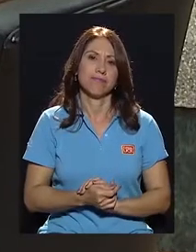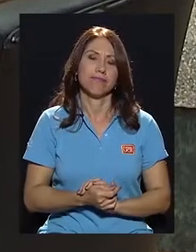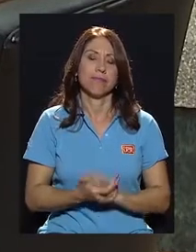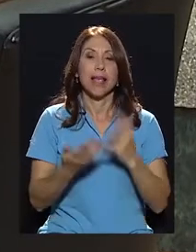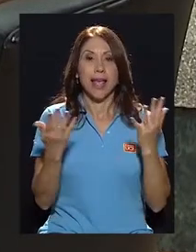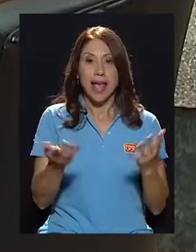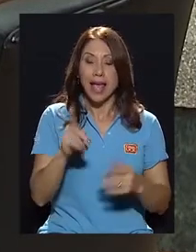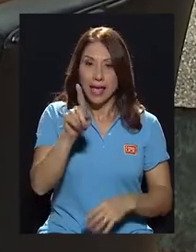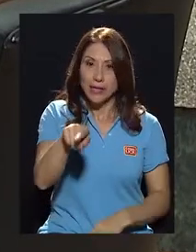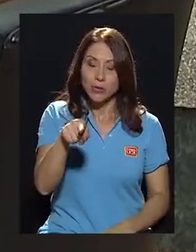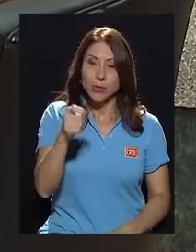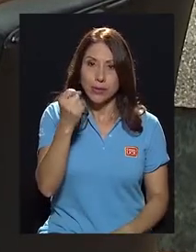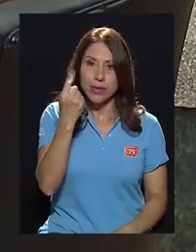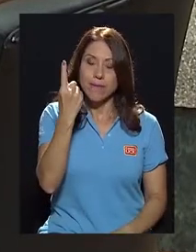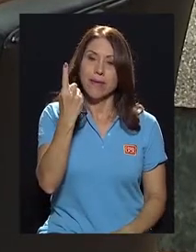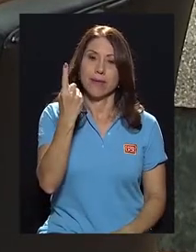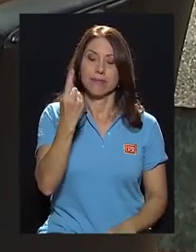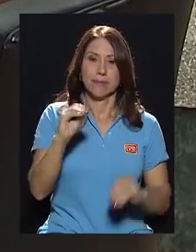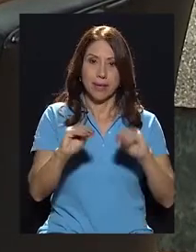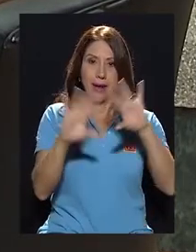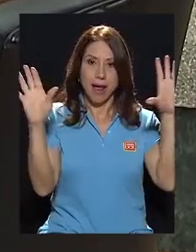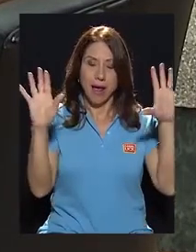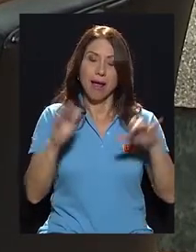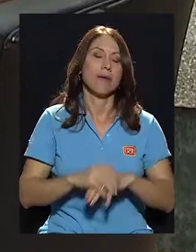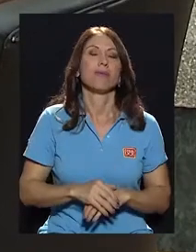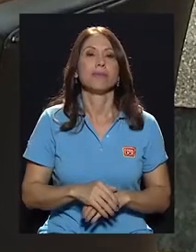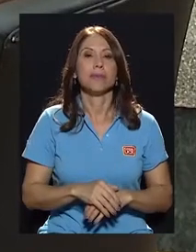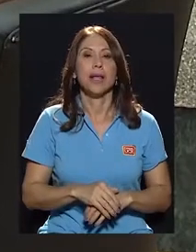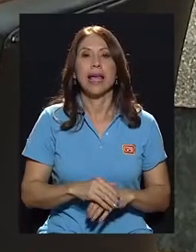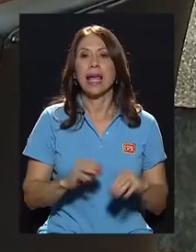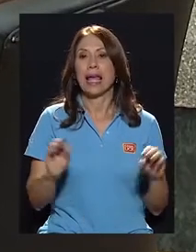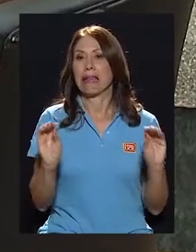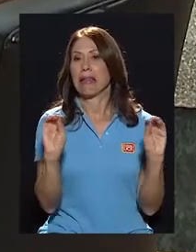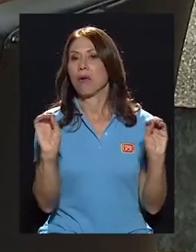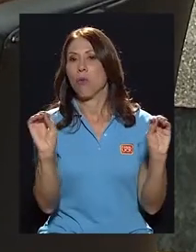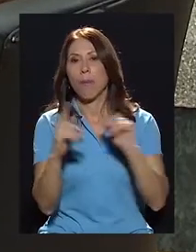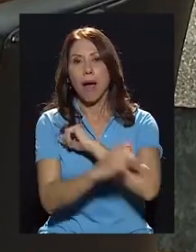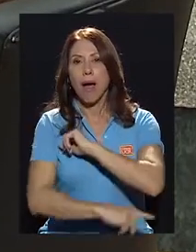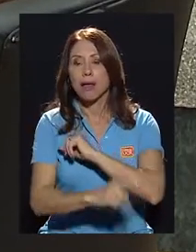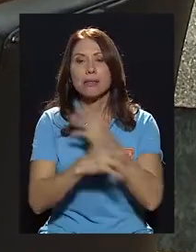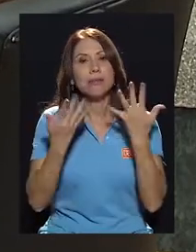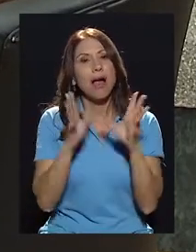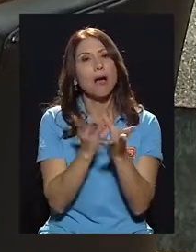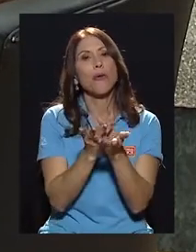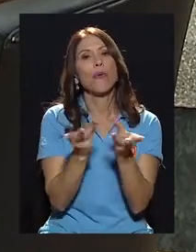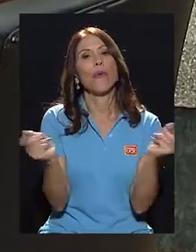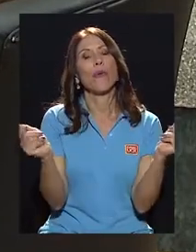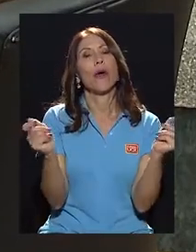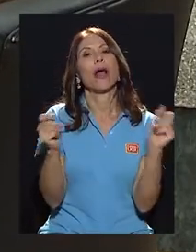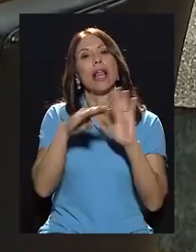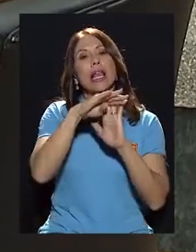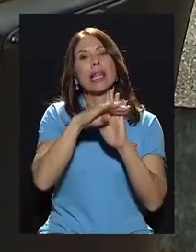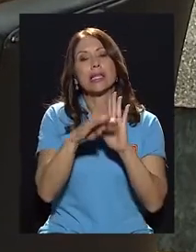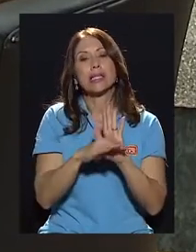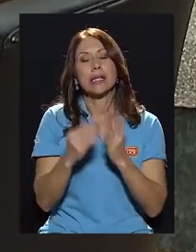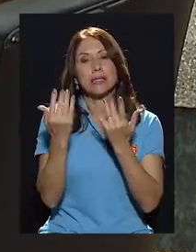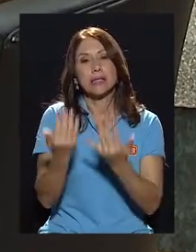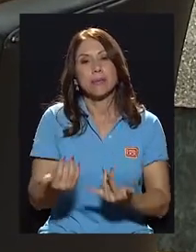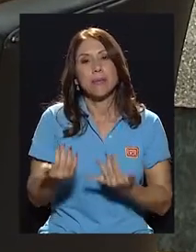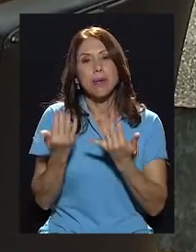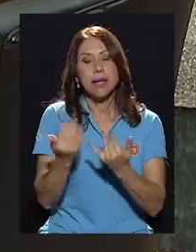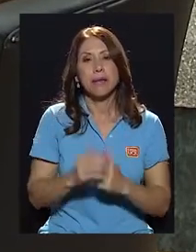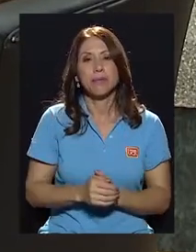Ok, eso hay que tenerlo claro desde un principio. En ningún país se ha logrado resolver la lista de espera.